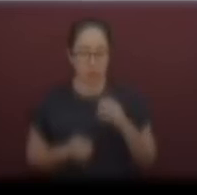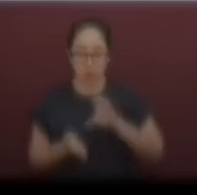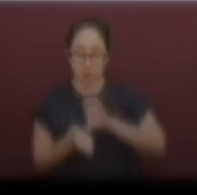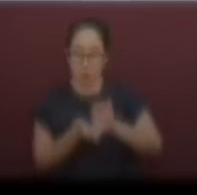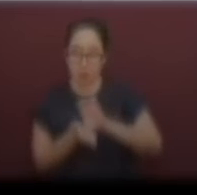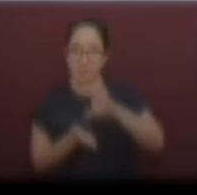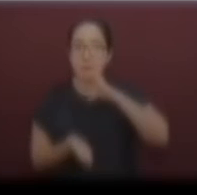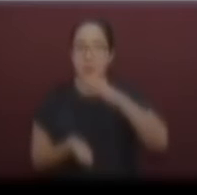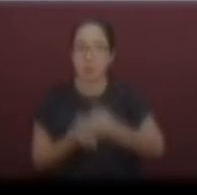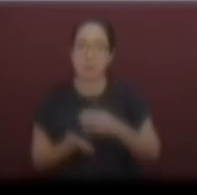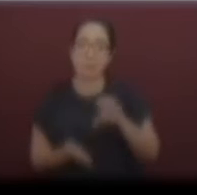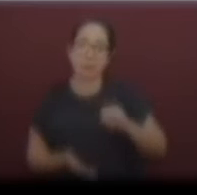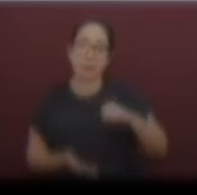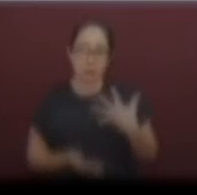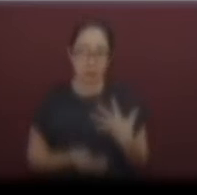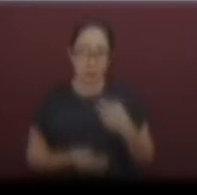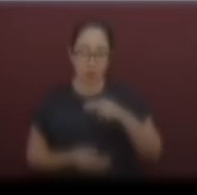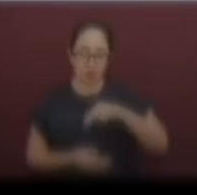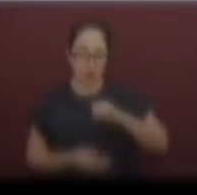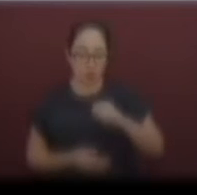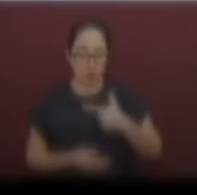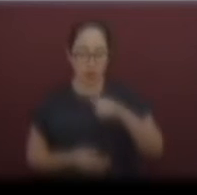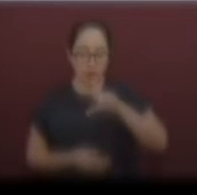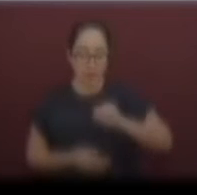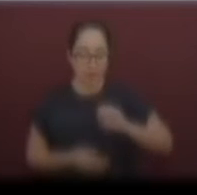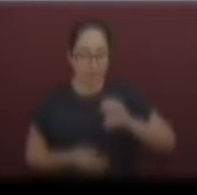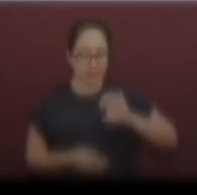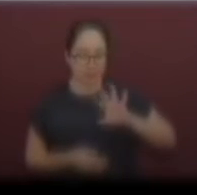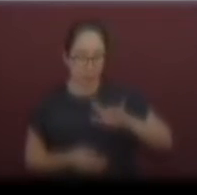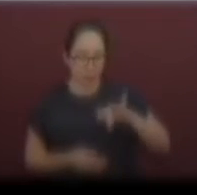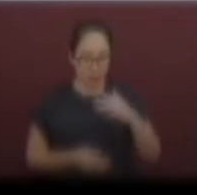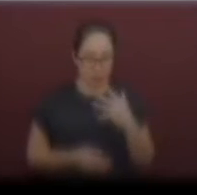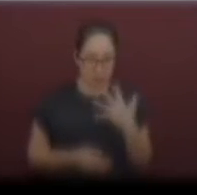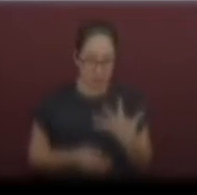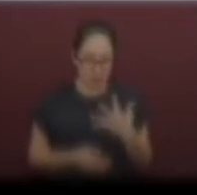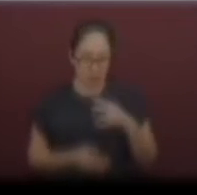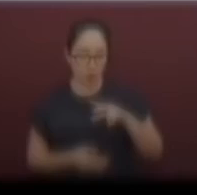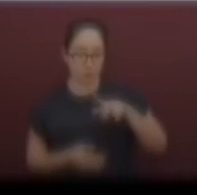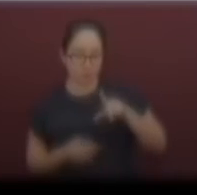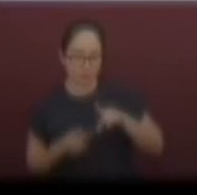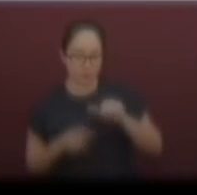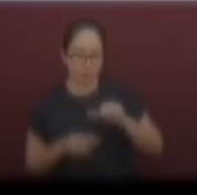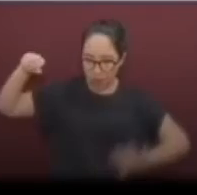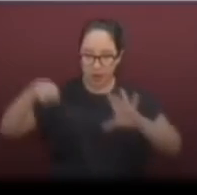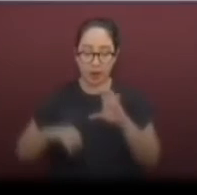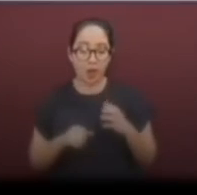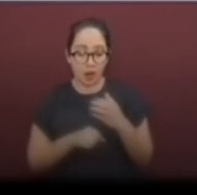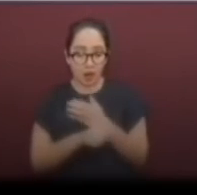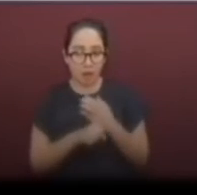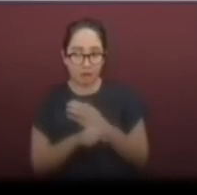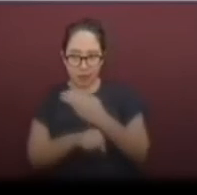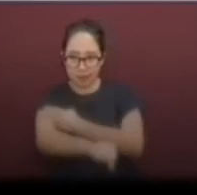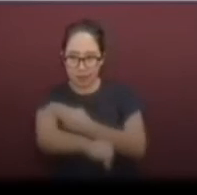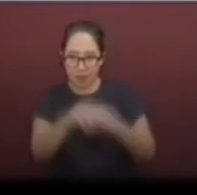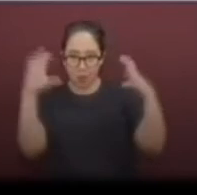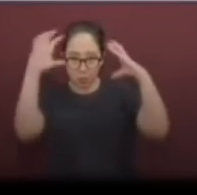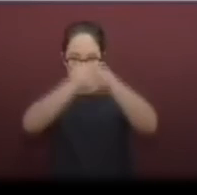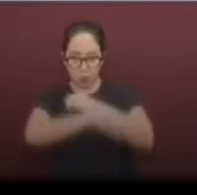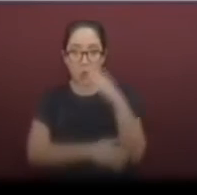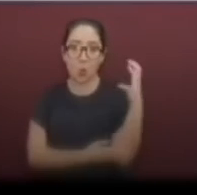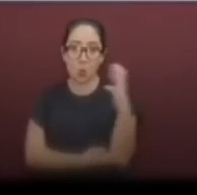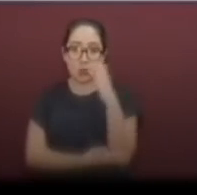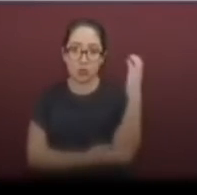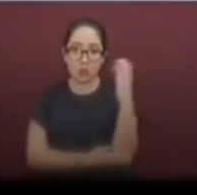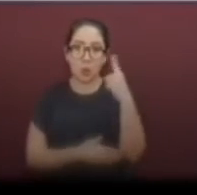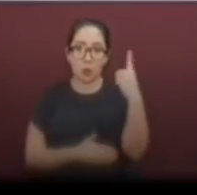65. Nogales, 55. Amatlán de los Reyes, 53. Zipal de Coatzacoalcos, con